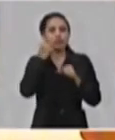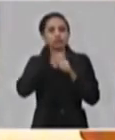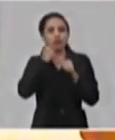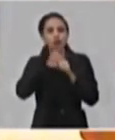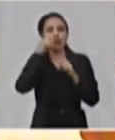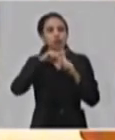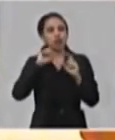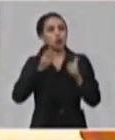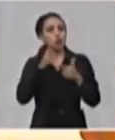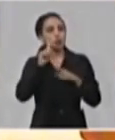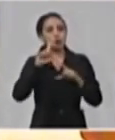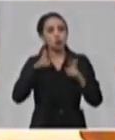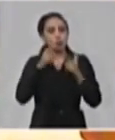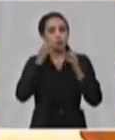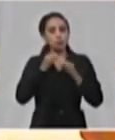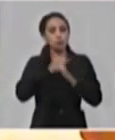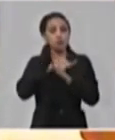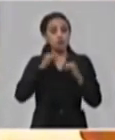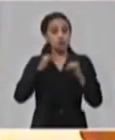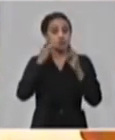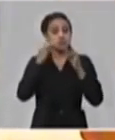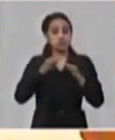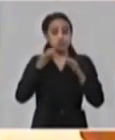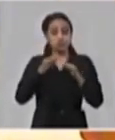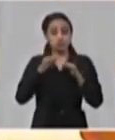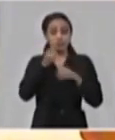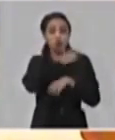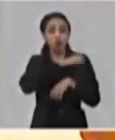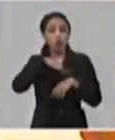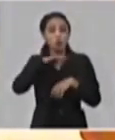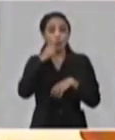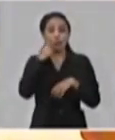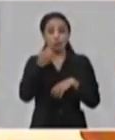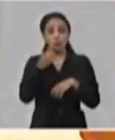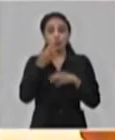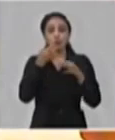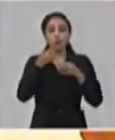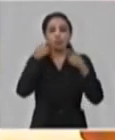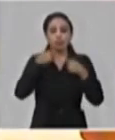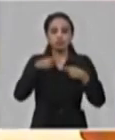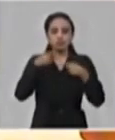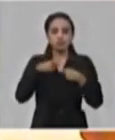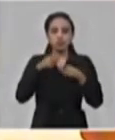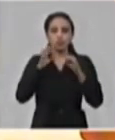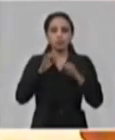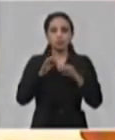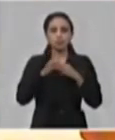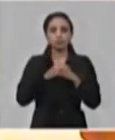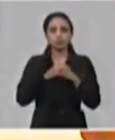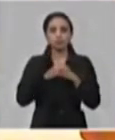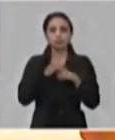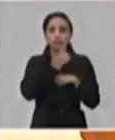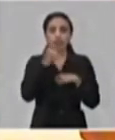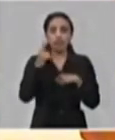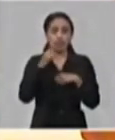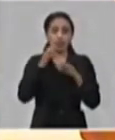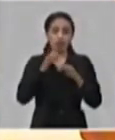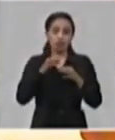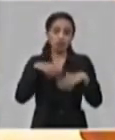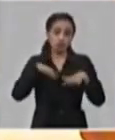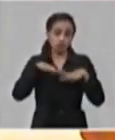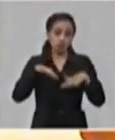y manteniendo informada a la población y tomando las decisiones que correspondan en cada caso.